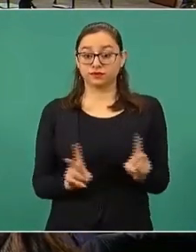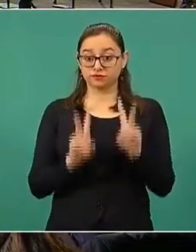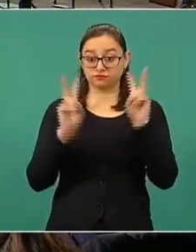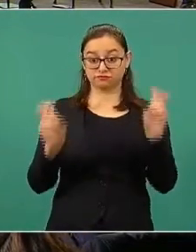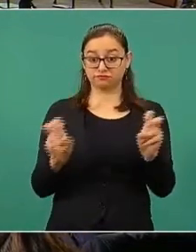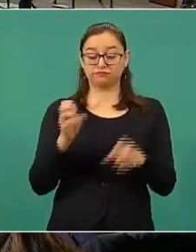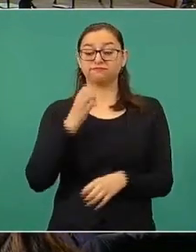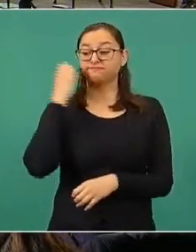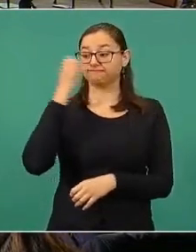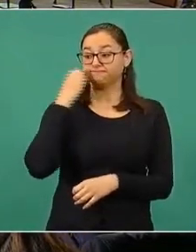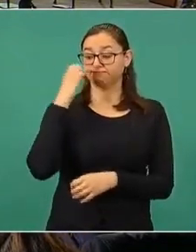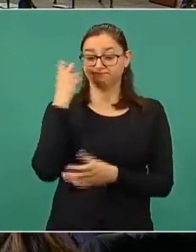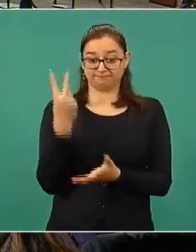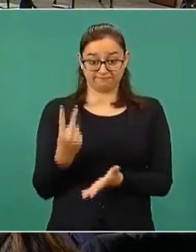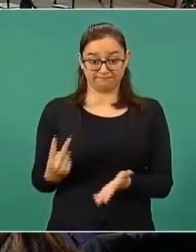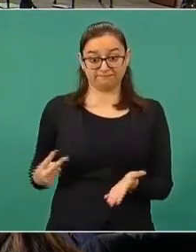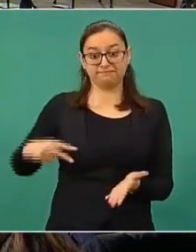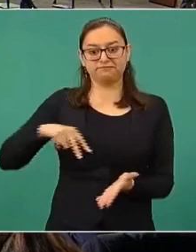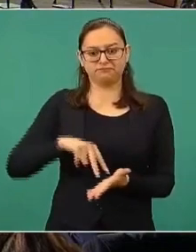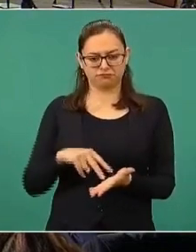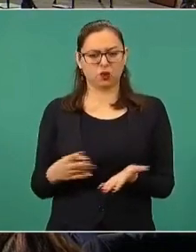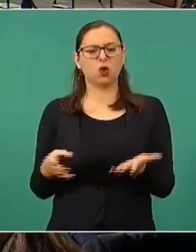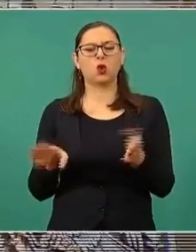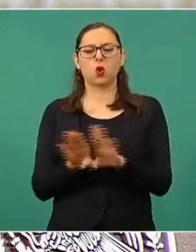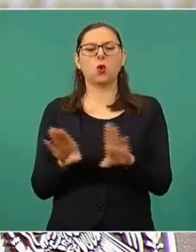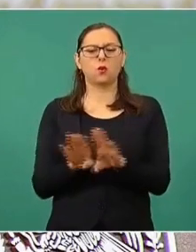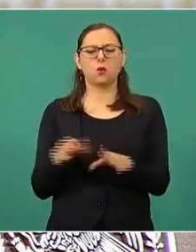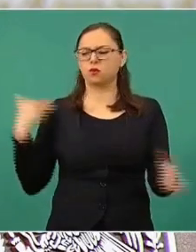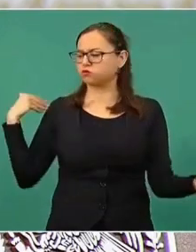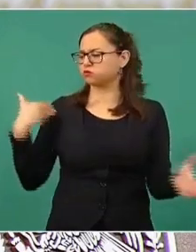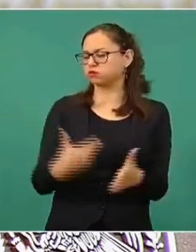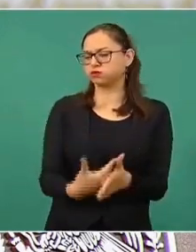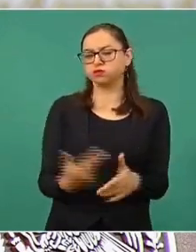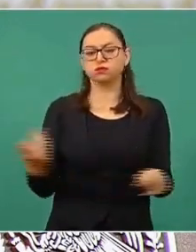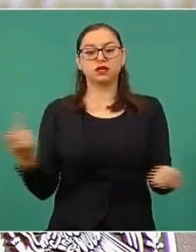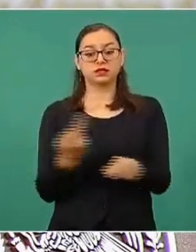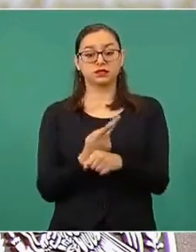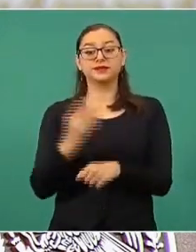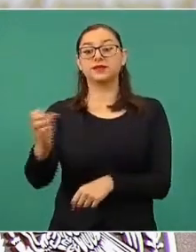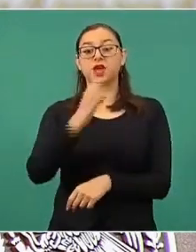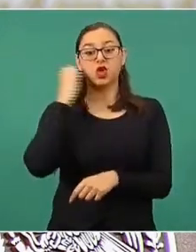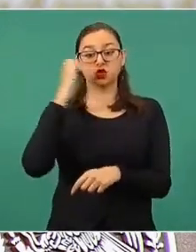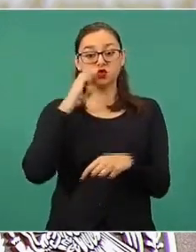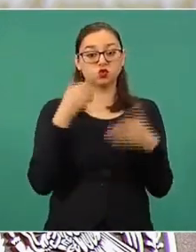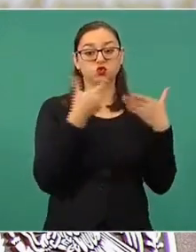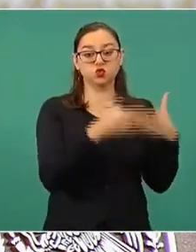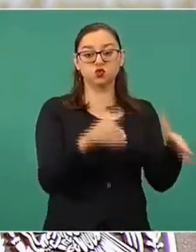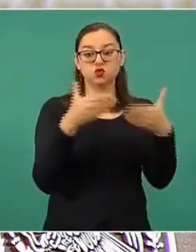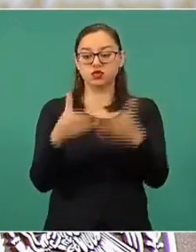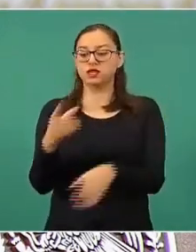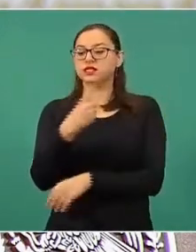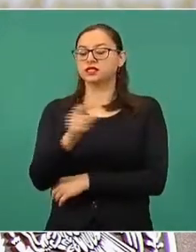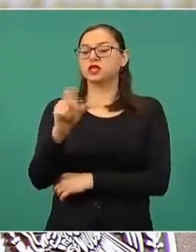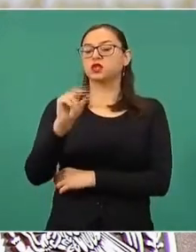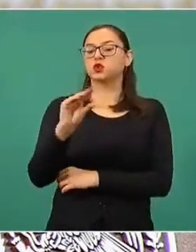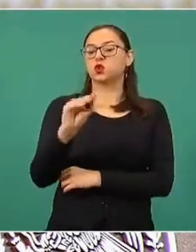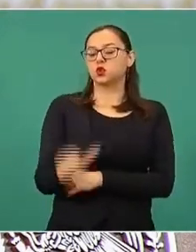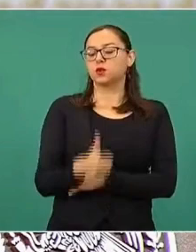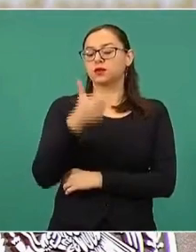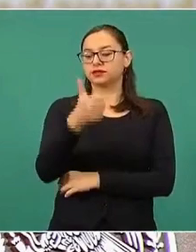presenciales, tenemos las siguientes cifras. Número de escuelas abiertas, contamos con 196 mil